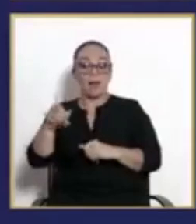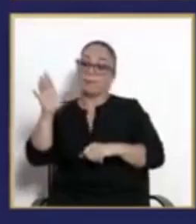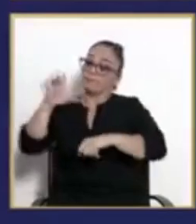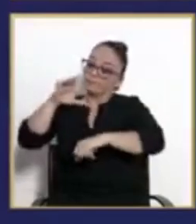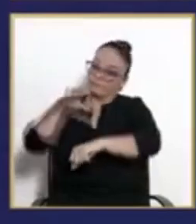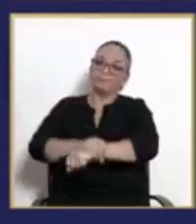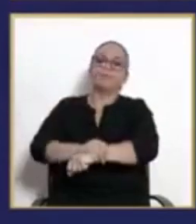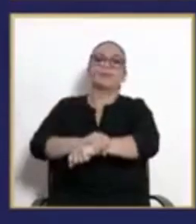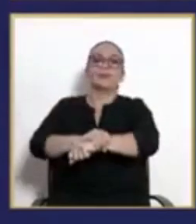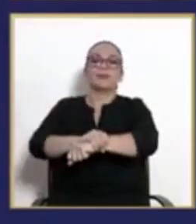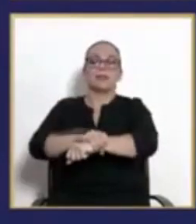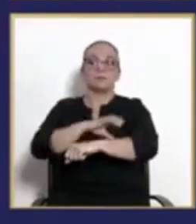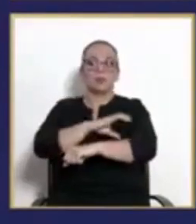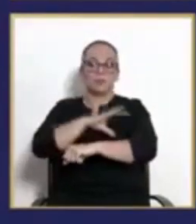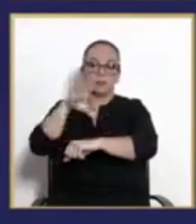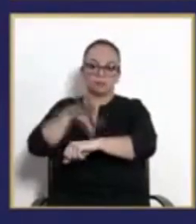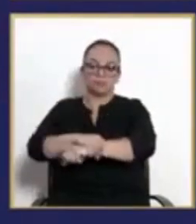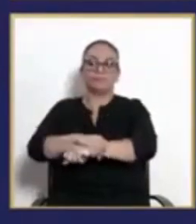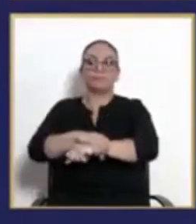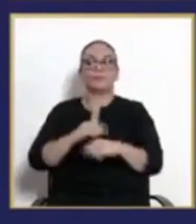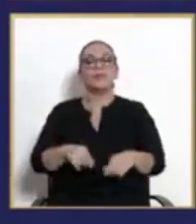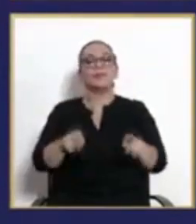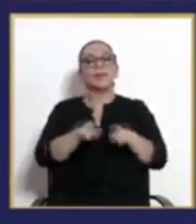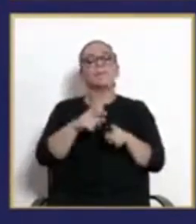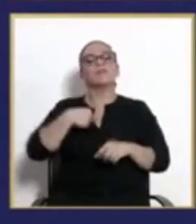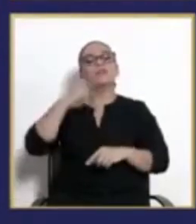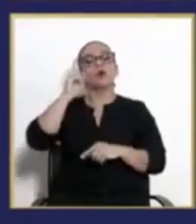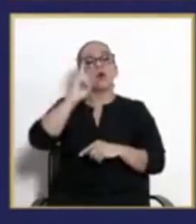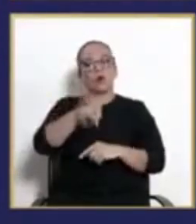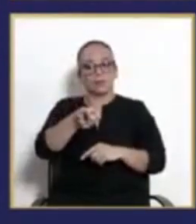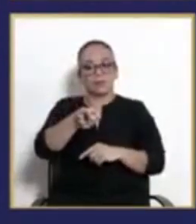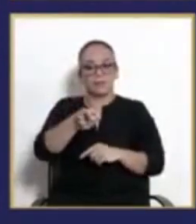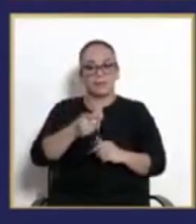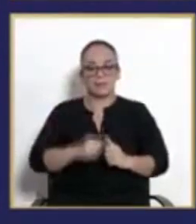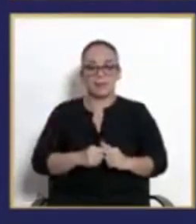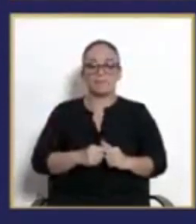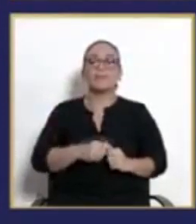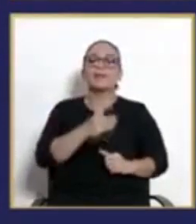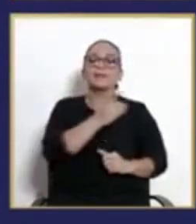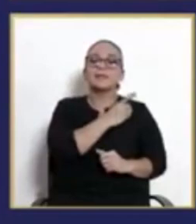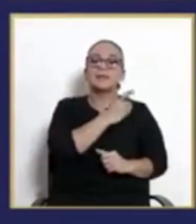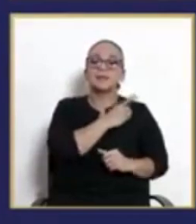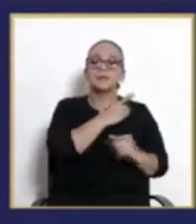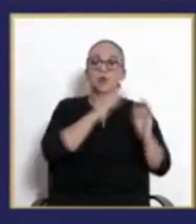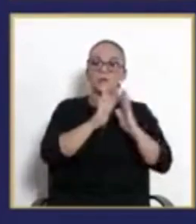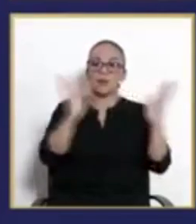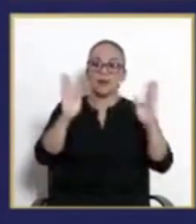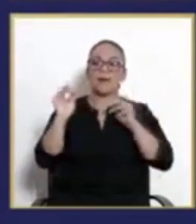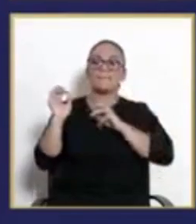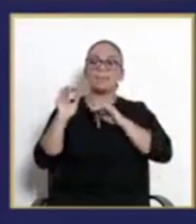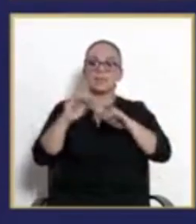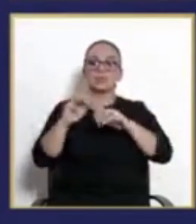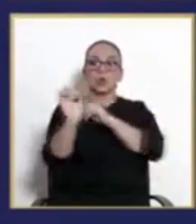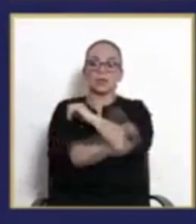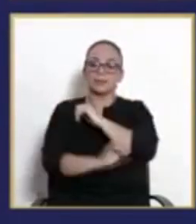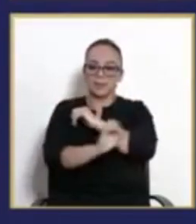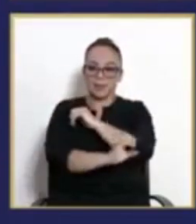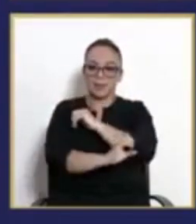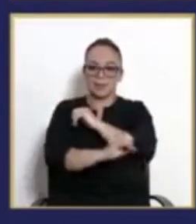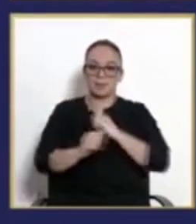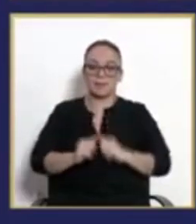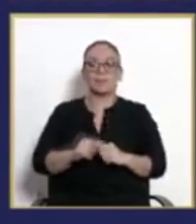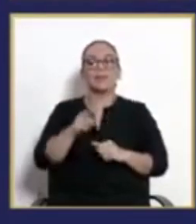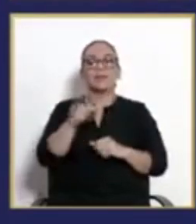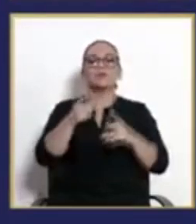También ordené a la Dirección General de Migración y Extranjería que